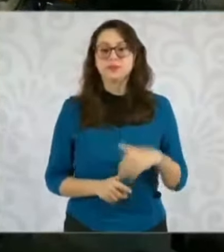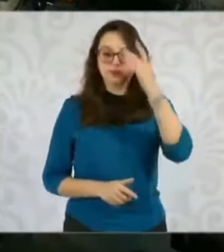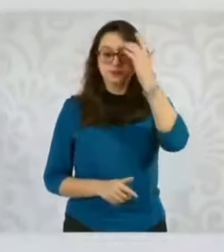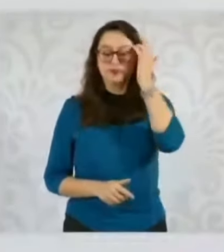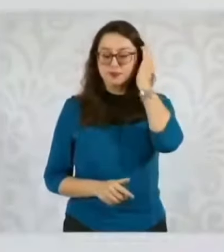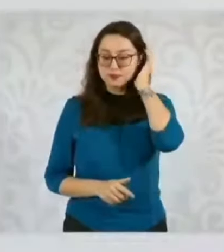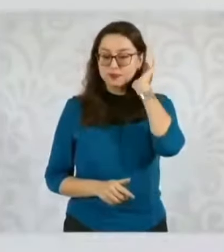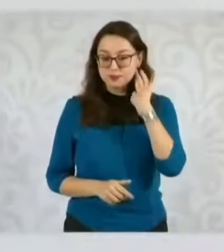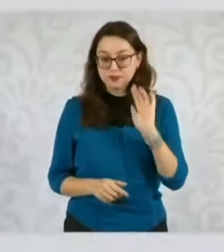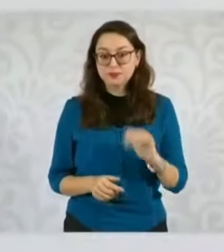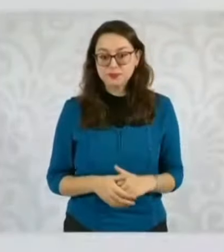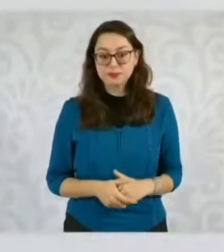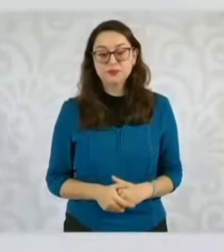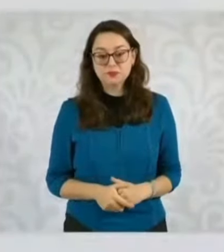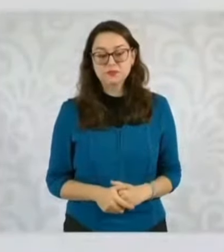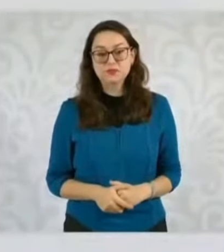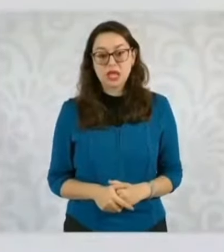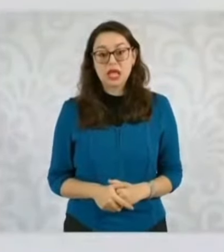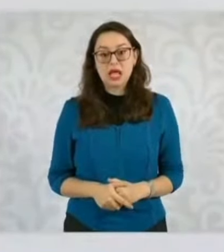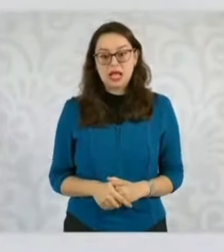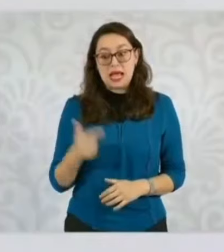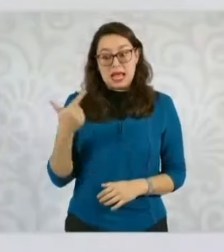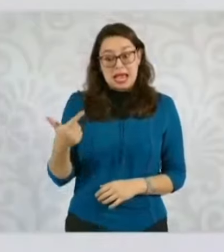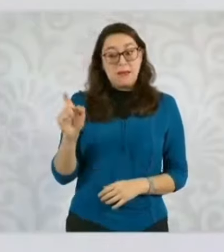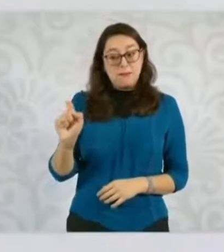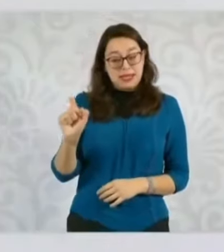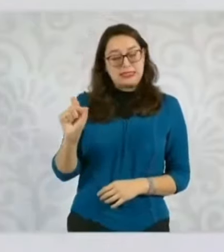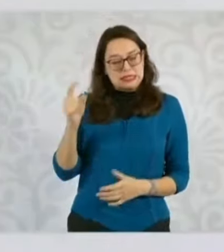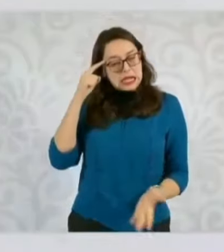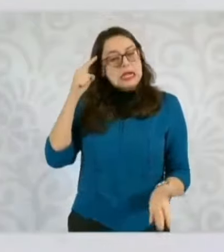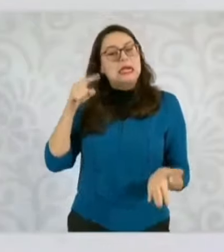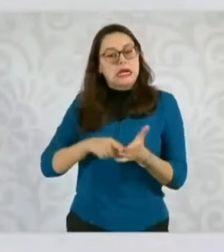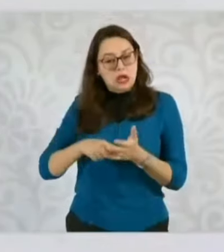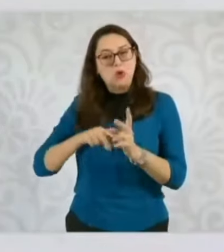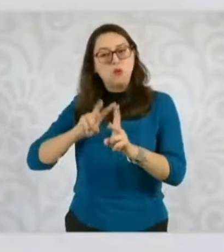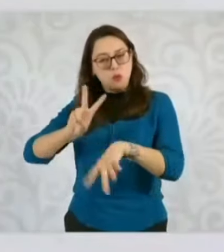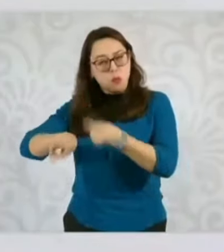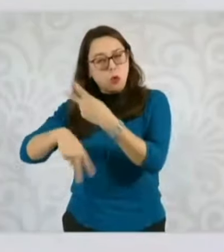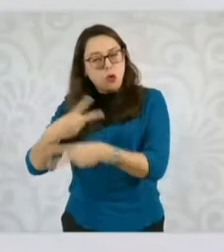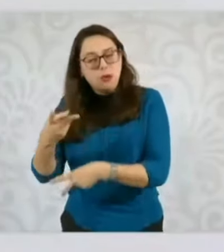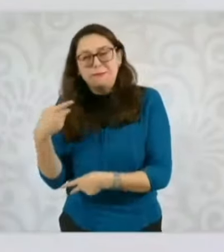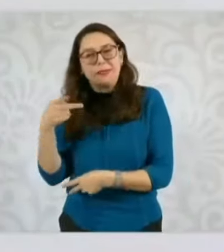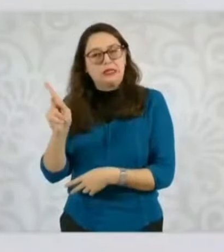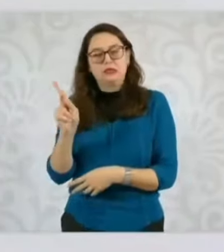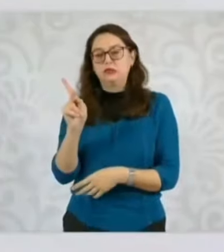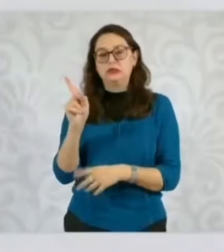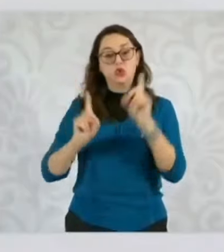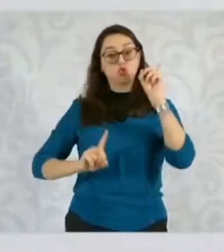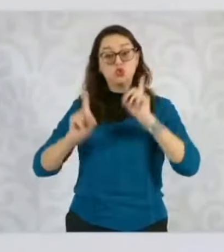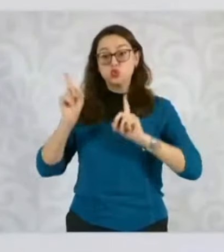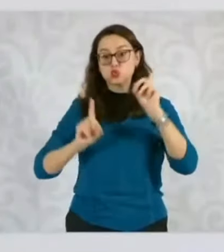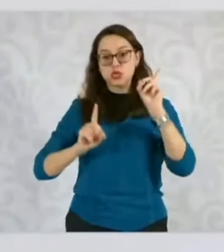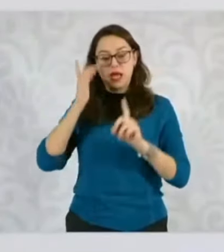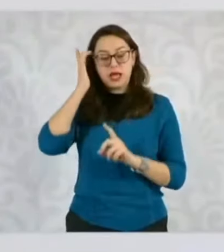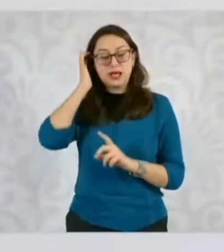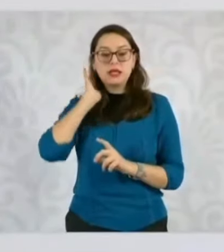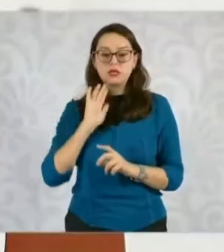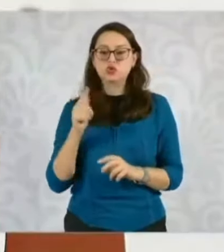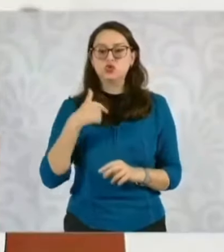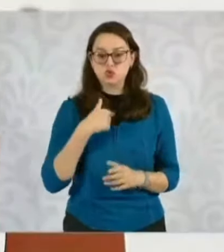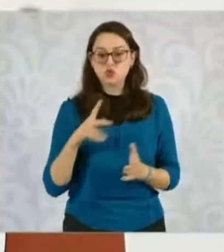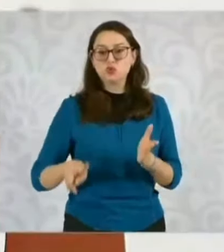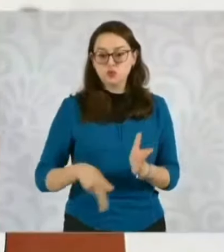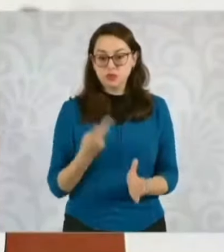estoy considerando ir al G20, todavía no tomo la decisión. Lo he explicado aquí varias veces.